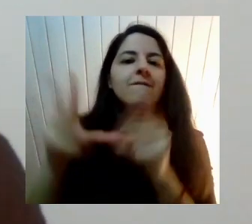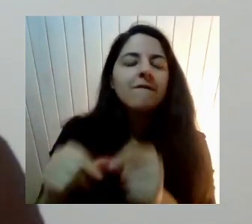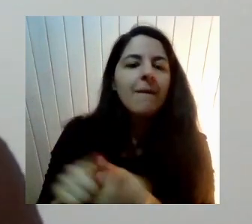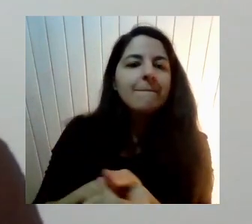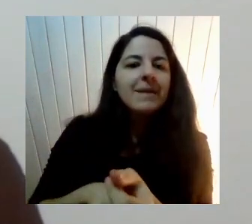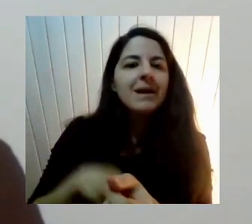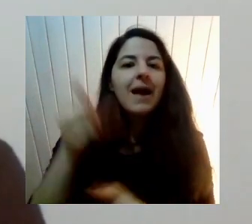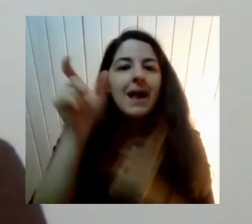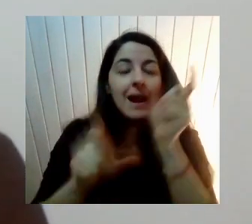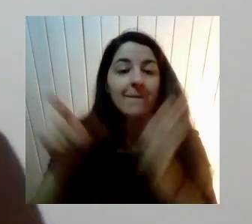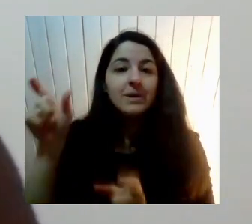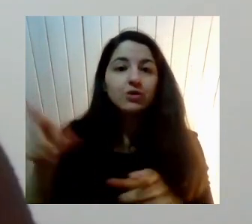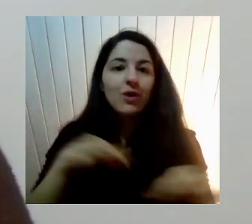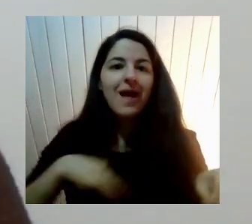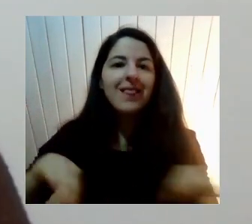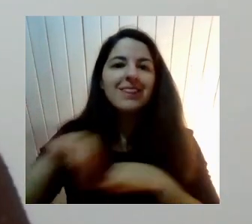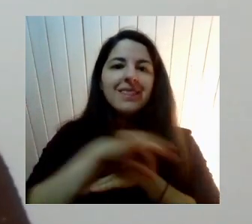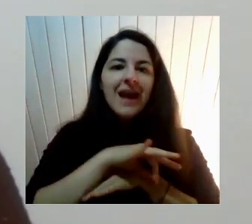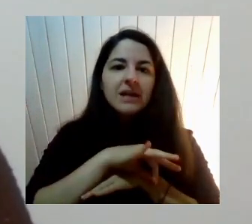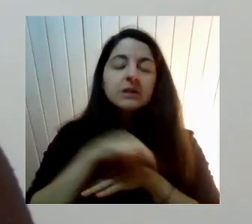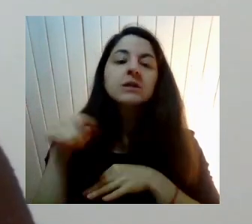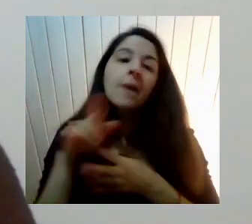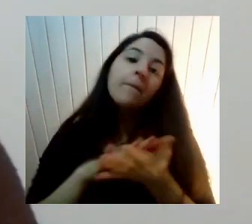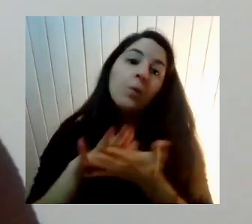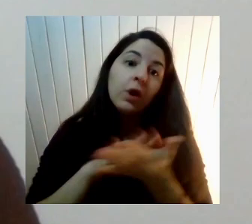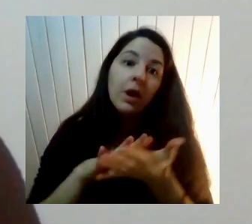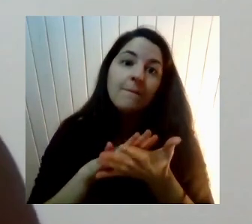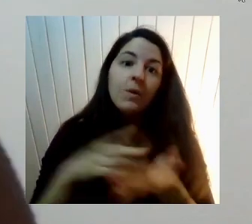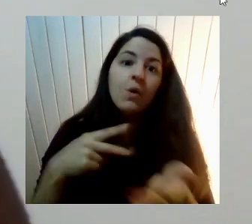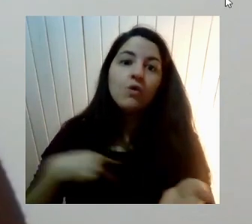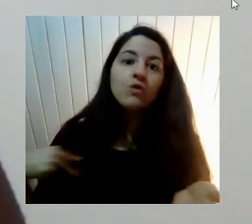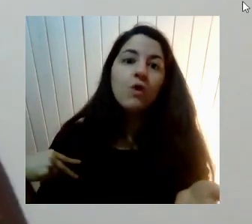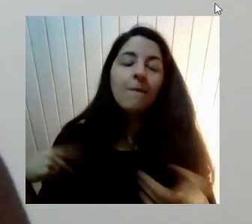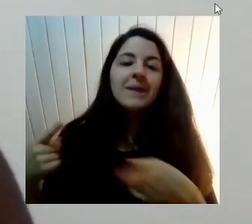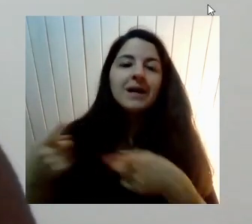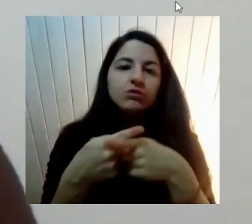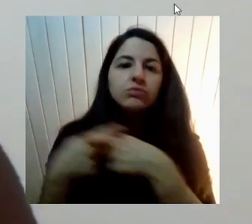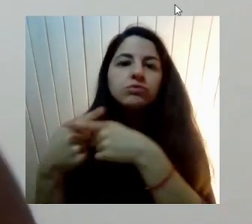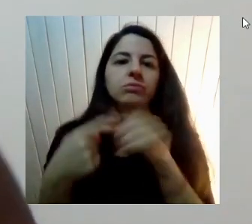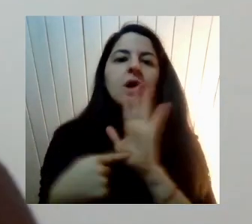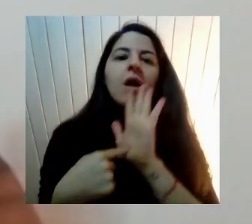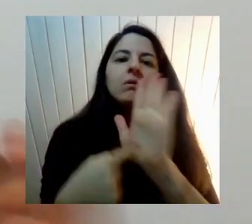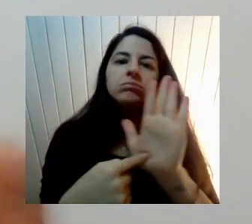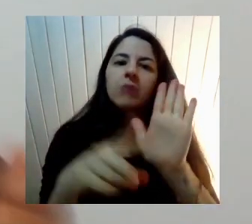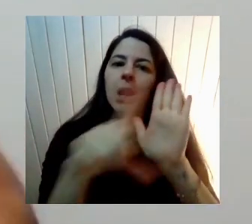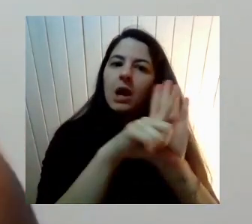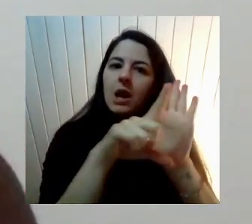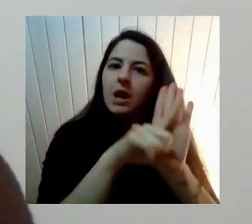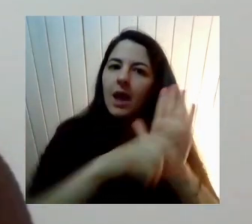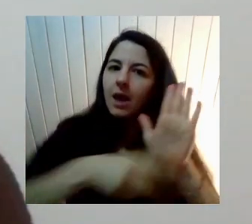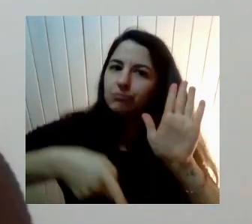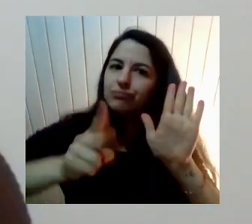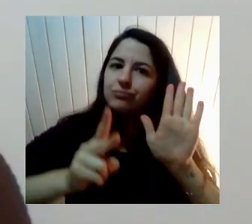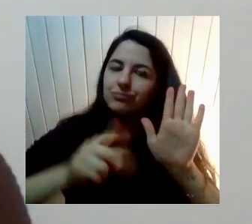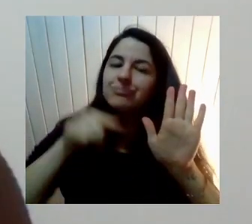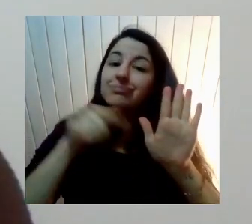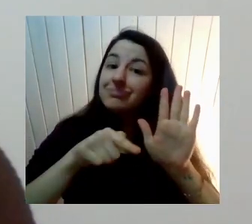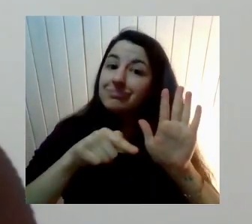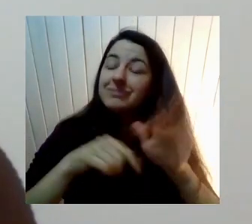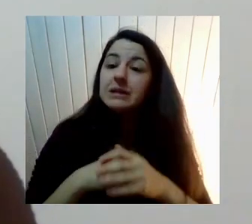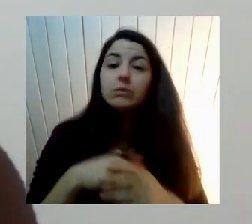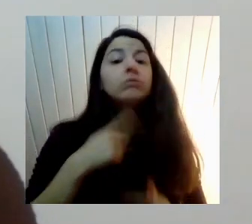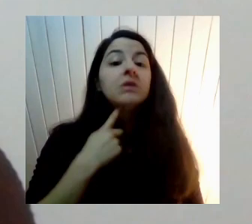Por tener un nombre social Que los reconozca legalmente ¿Cierto? Se produce también Un fenómeno interesante